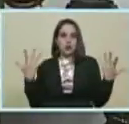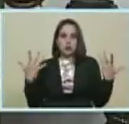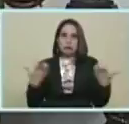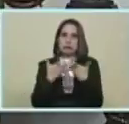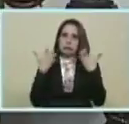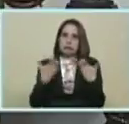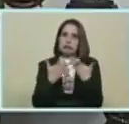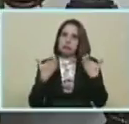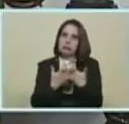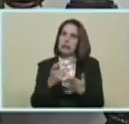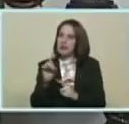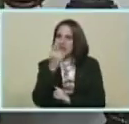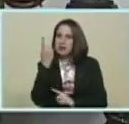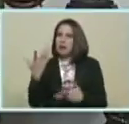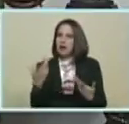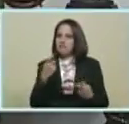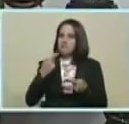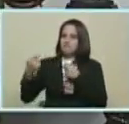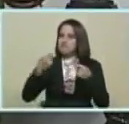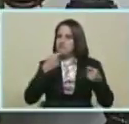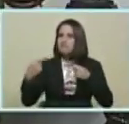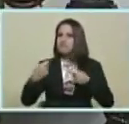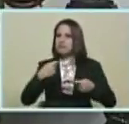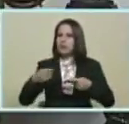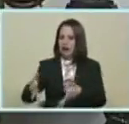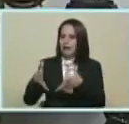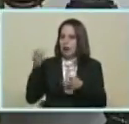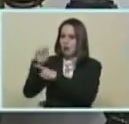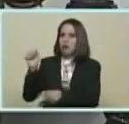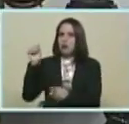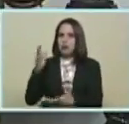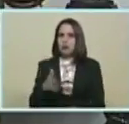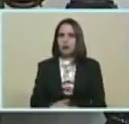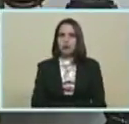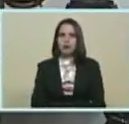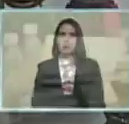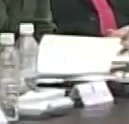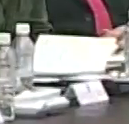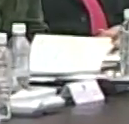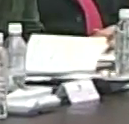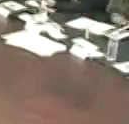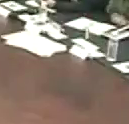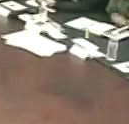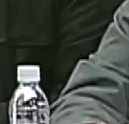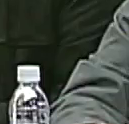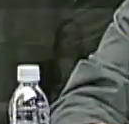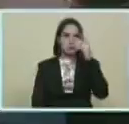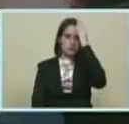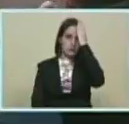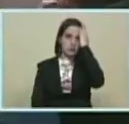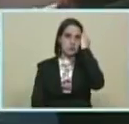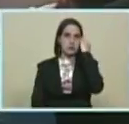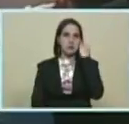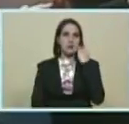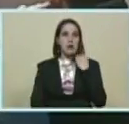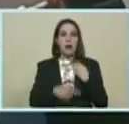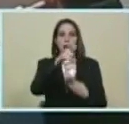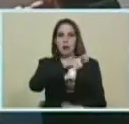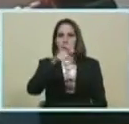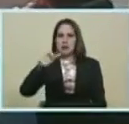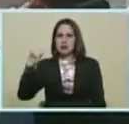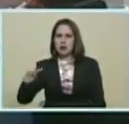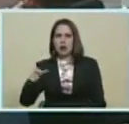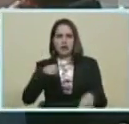batalla Principal Y tenemos Y ganarla De manera Progresiva Hay gente Que sale A criticar Por